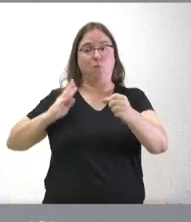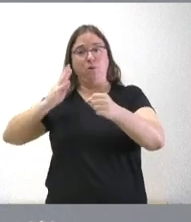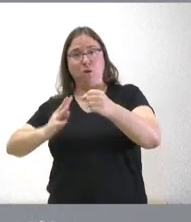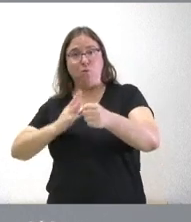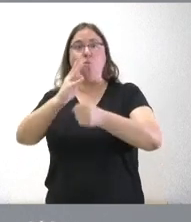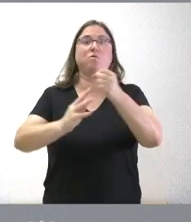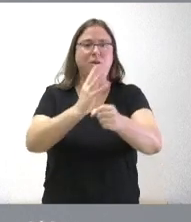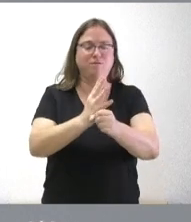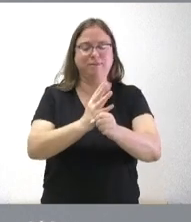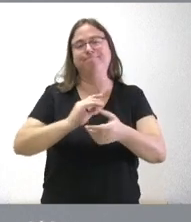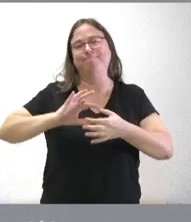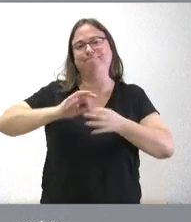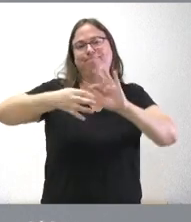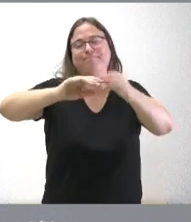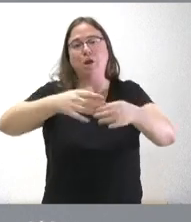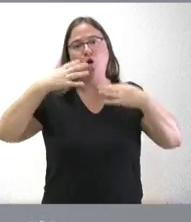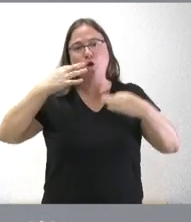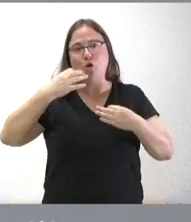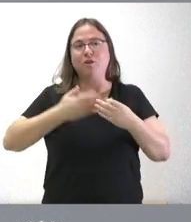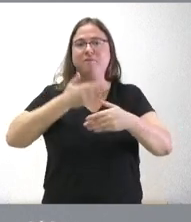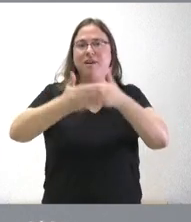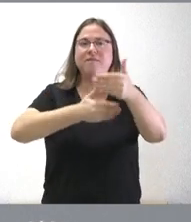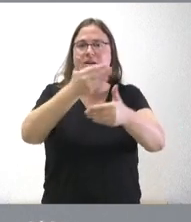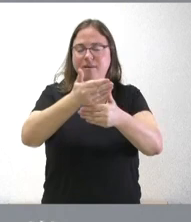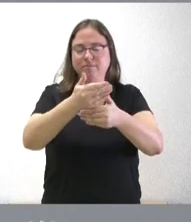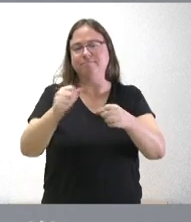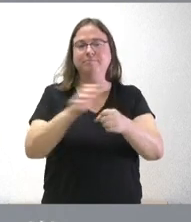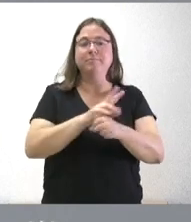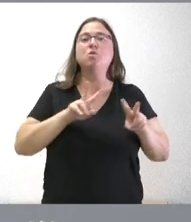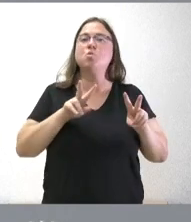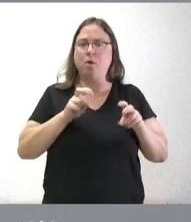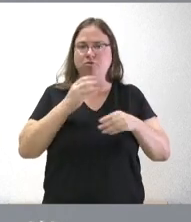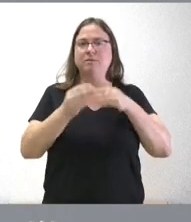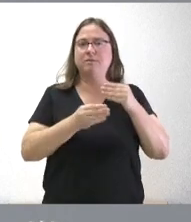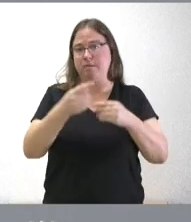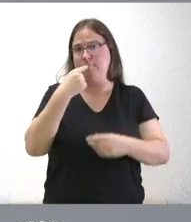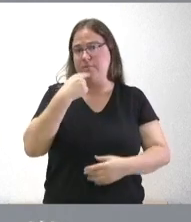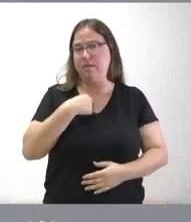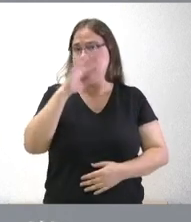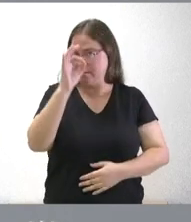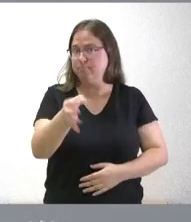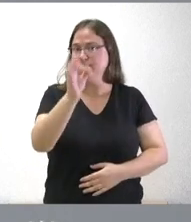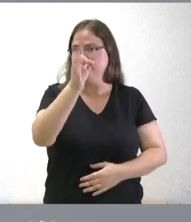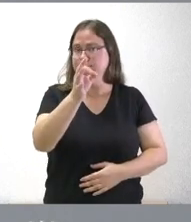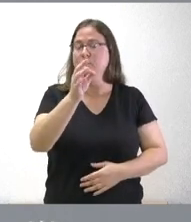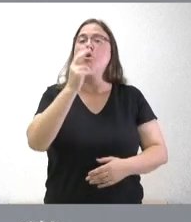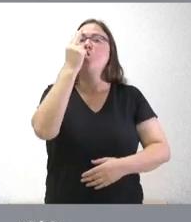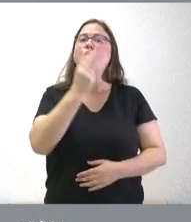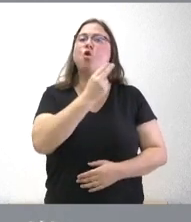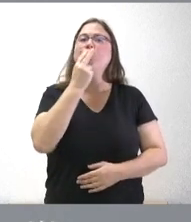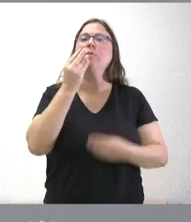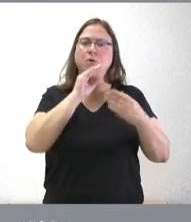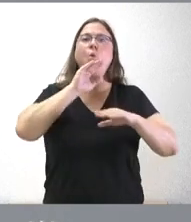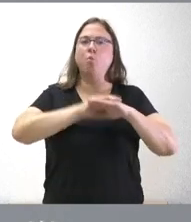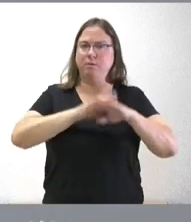lógicamente en cuanto vayamos abordando alguno de ellos pues desarrollaremos este nuevo que usted señala muy acertadamente que es un compromiso que